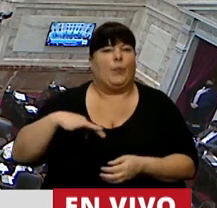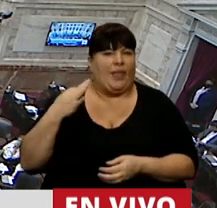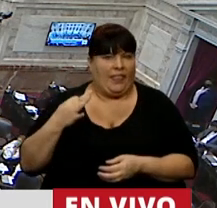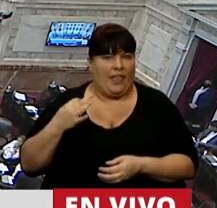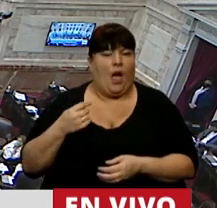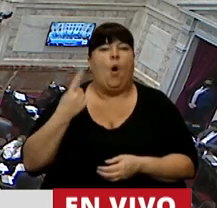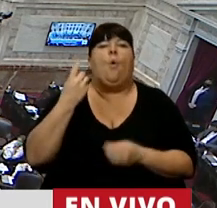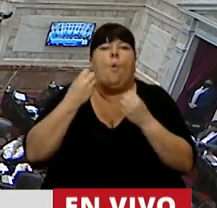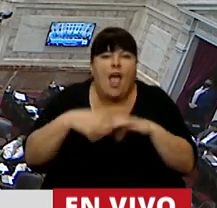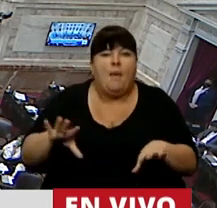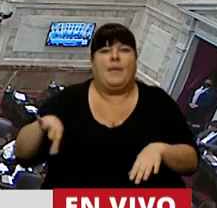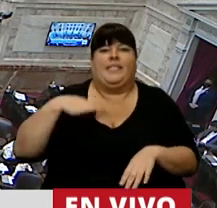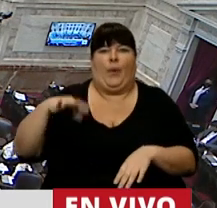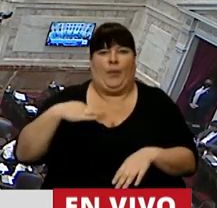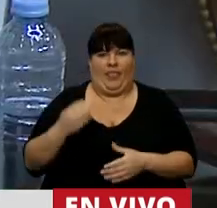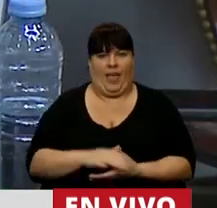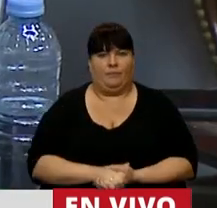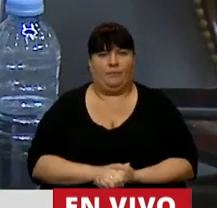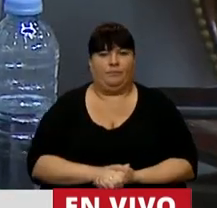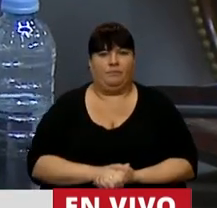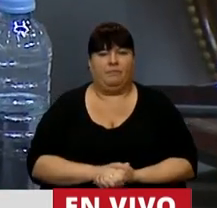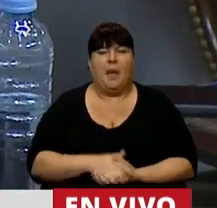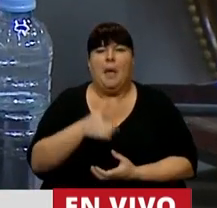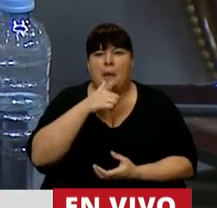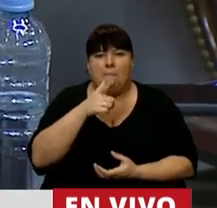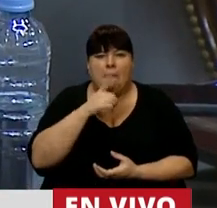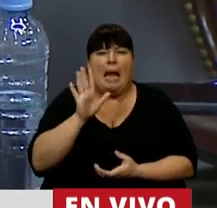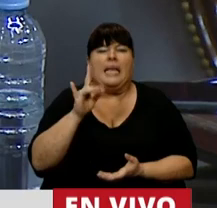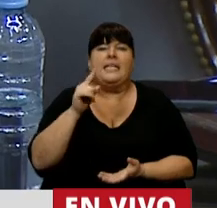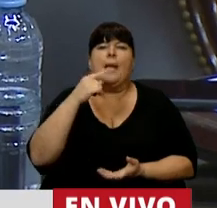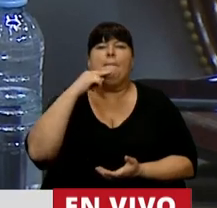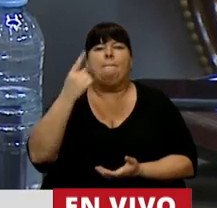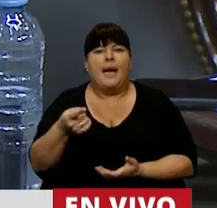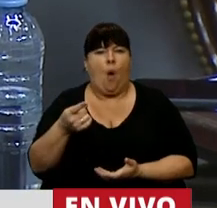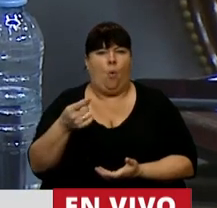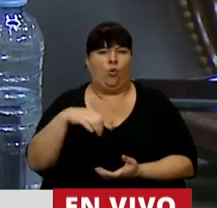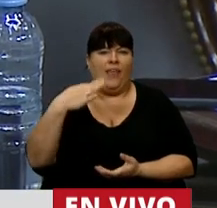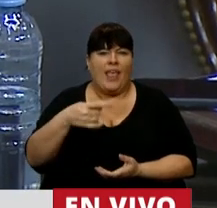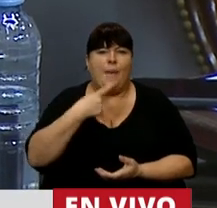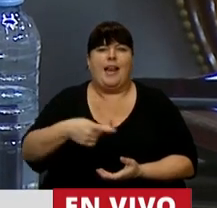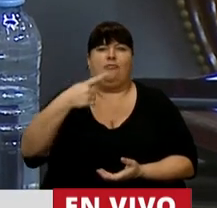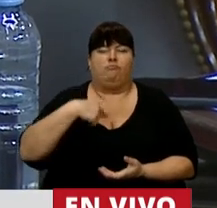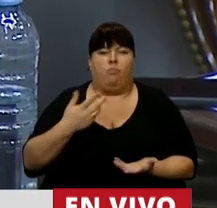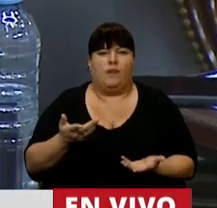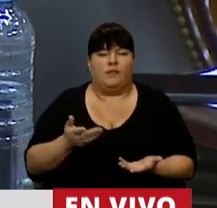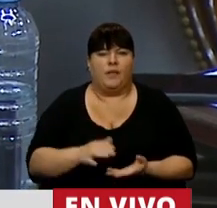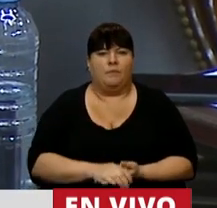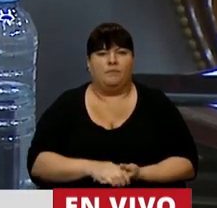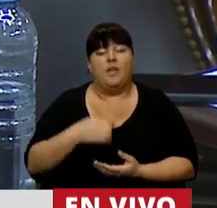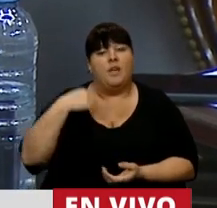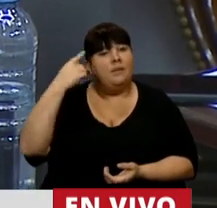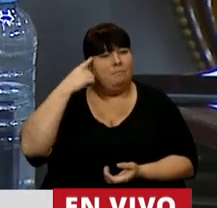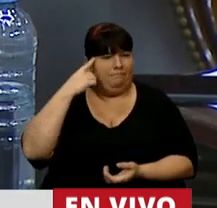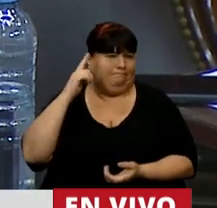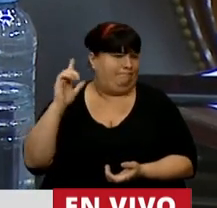¿Cuándo comienza la vida? Parecieran ser las preguntas que debiéramos responder. Me